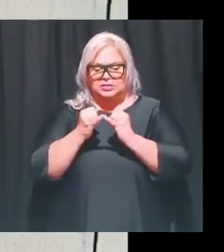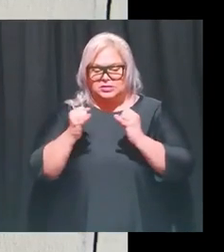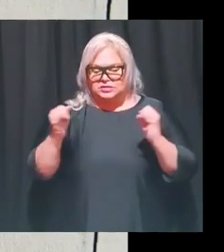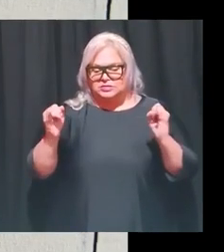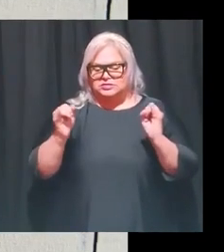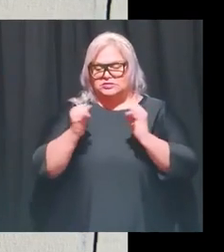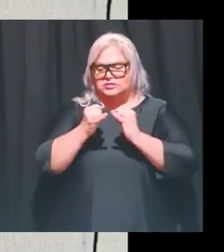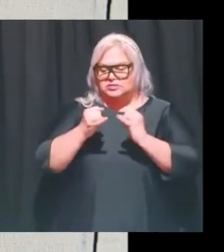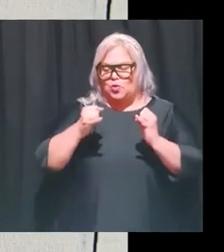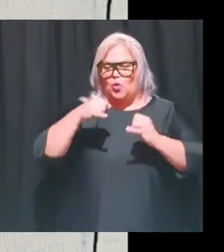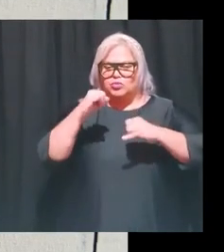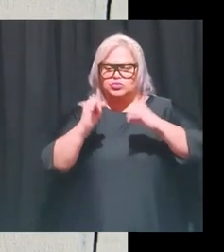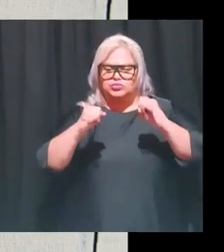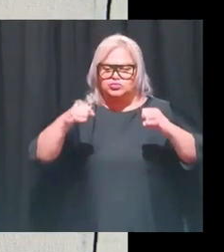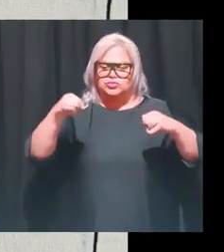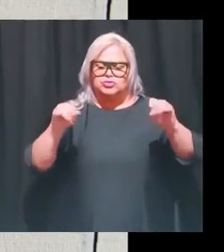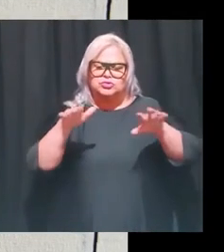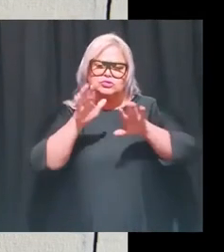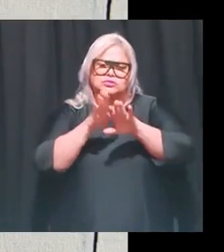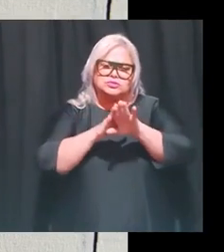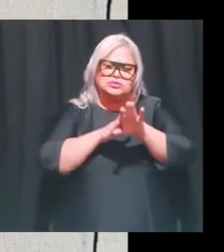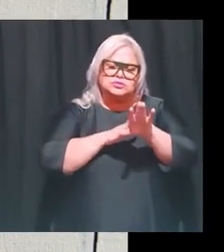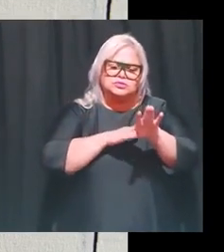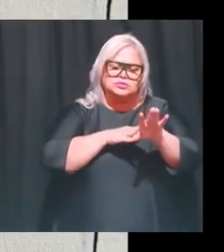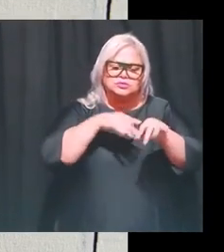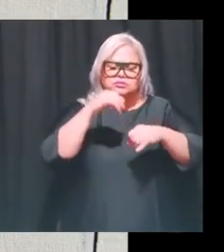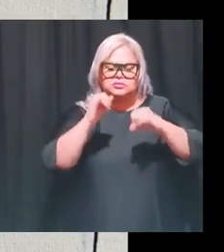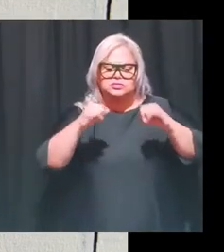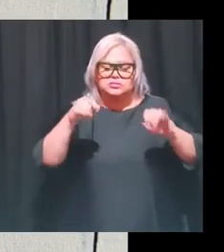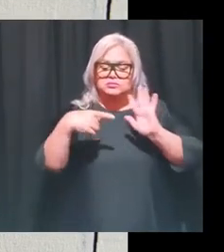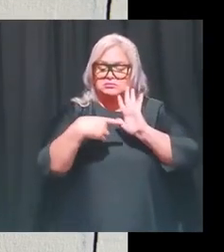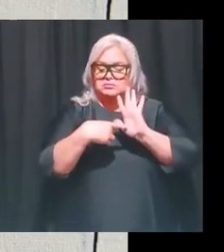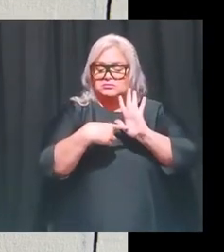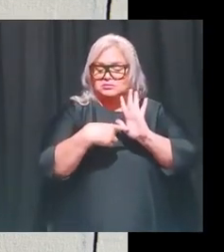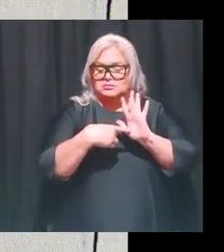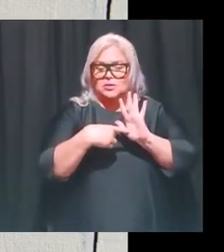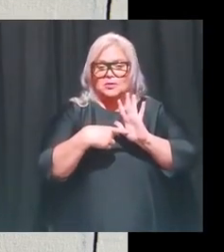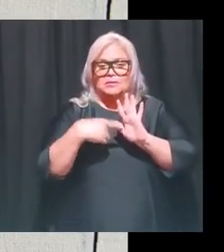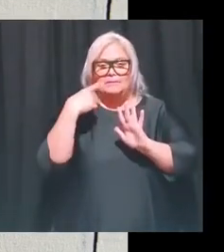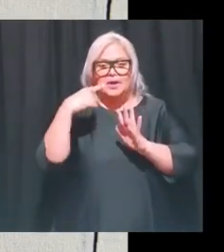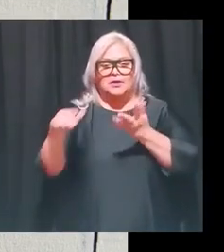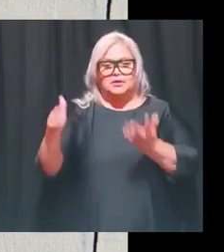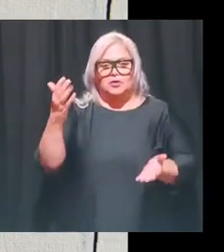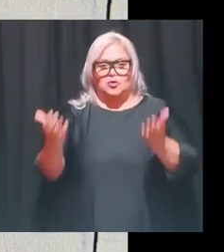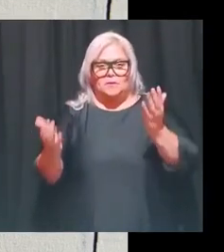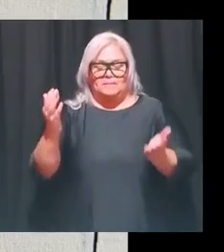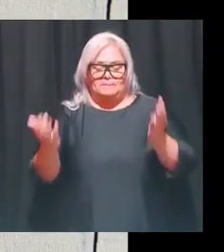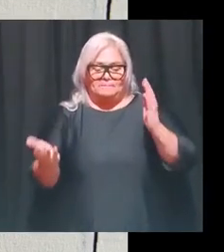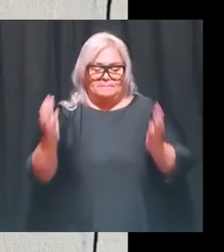suavemente curviadas y bajando y se los voy a mostrar en comparación a una